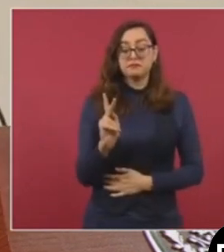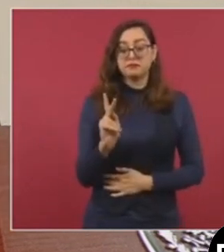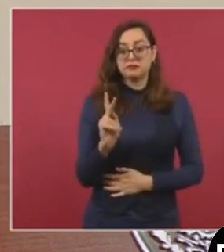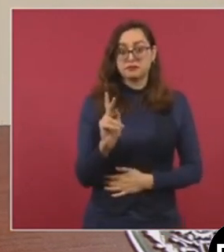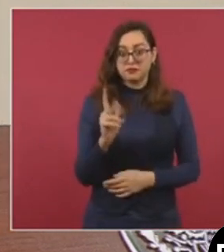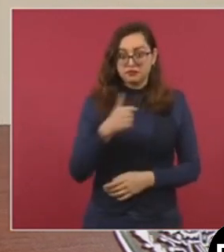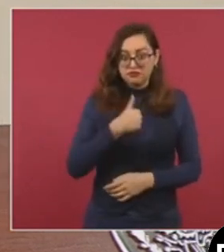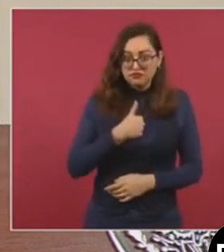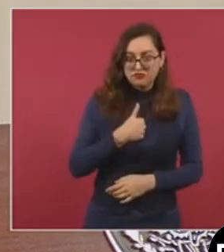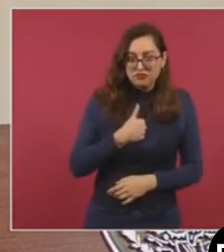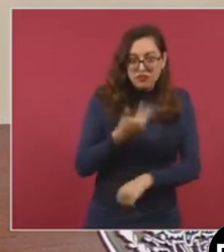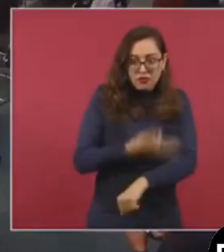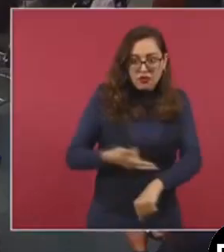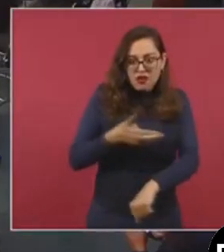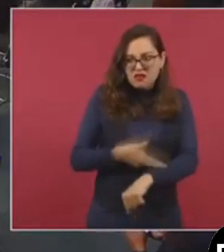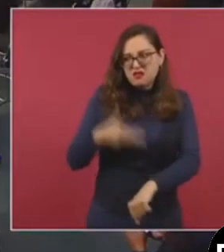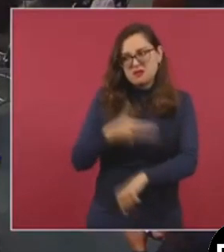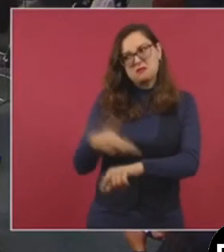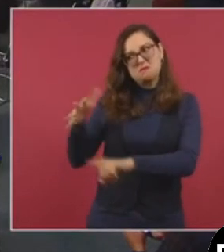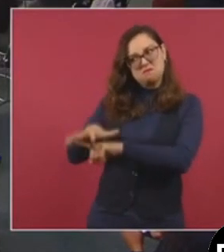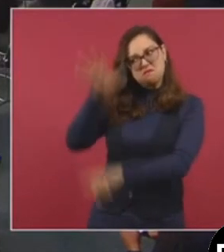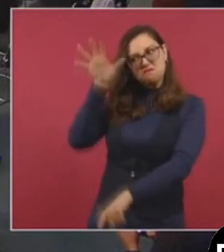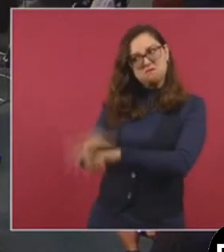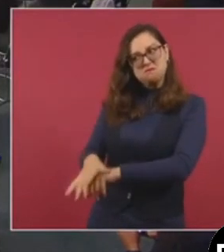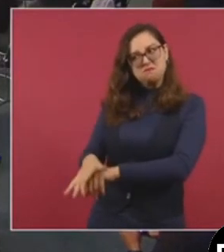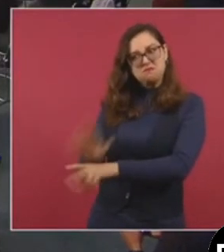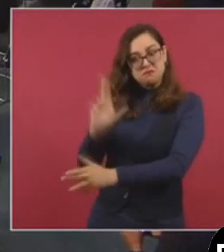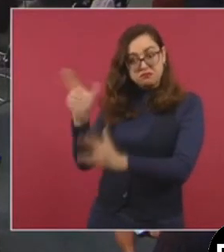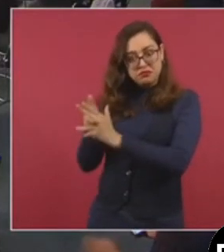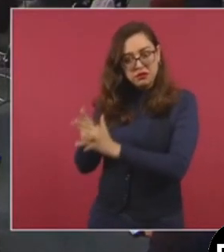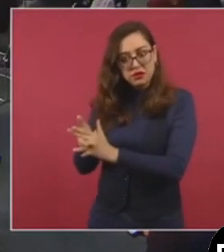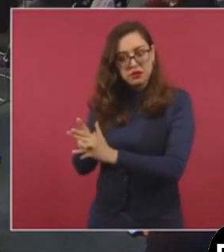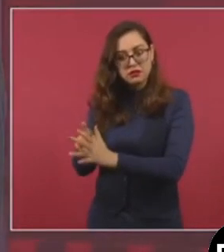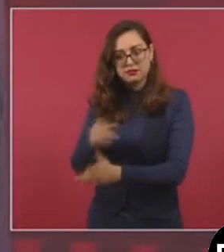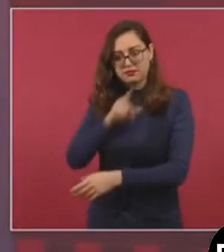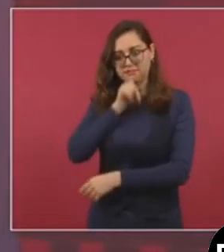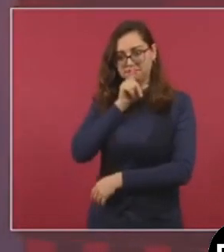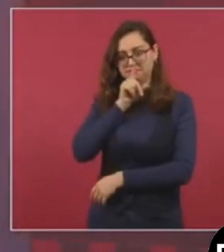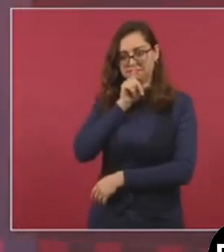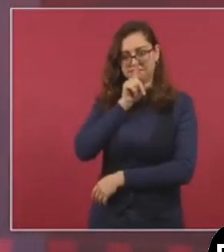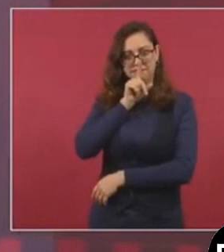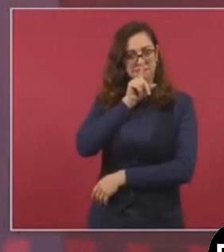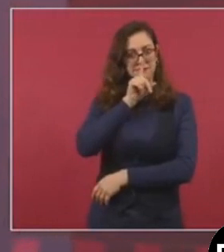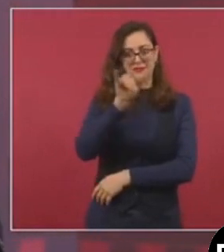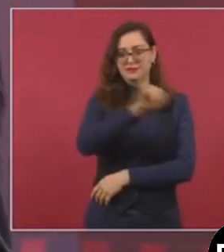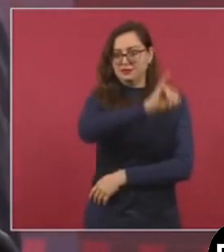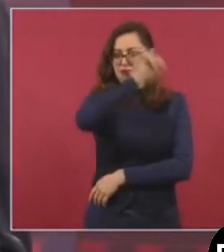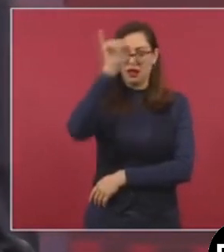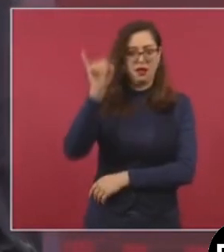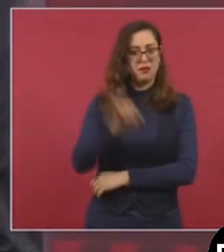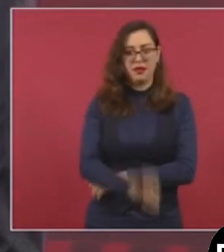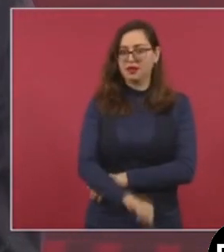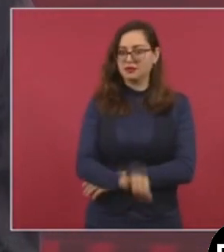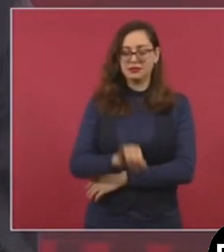a que mandemos a reprimir a un periodista, pues hay una gran distancia.